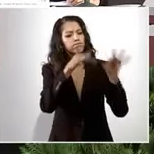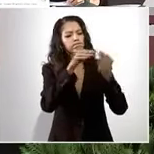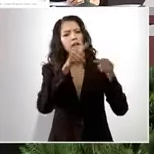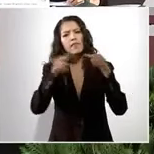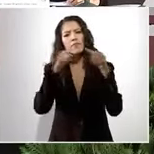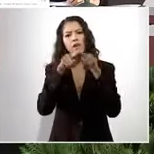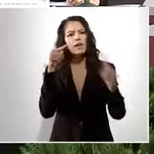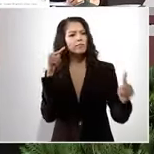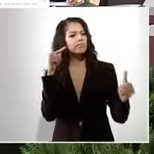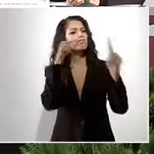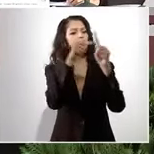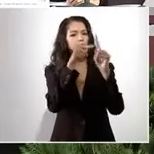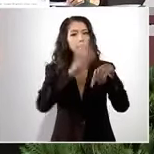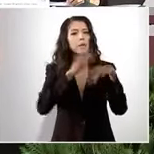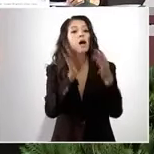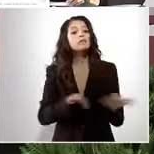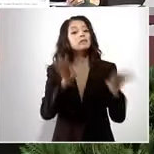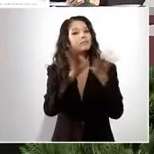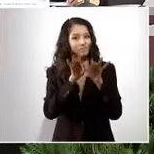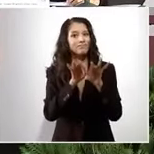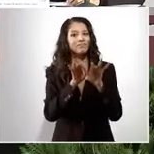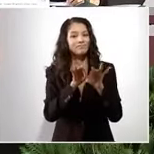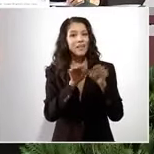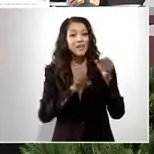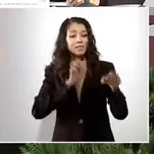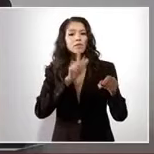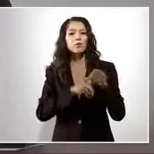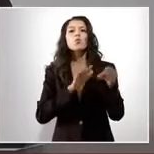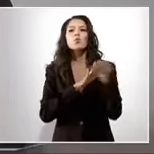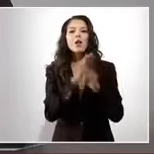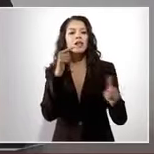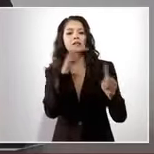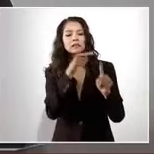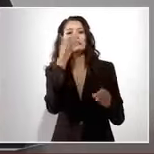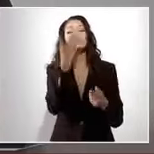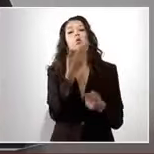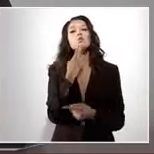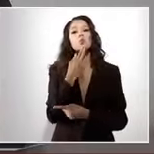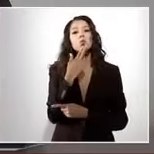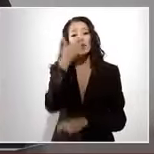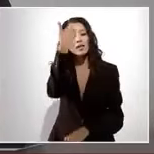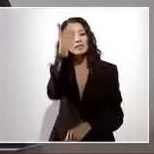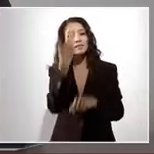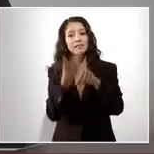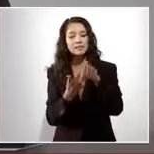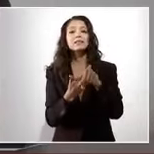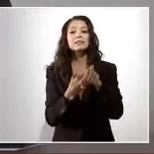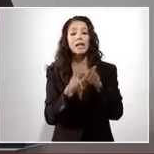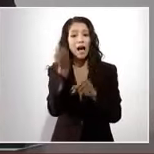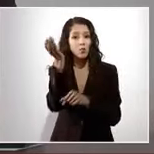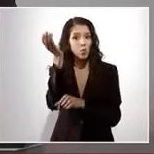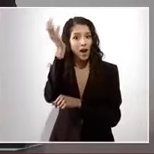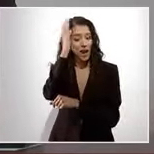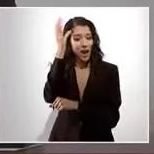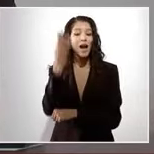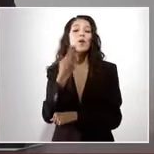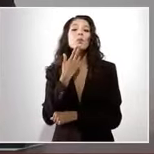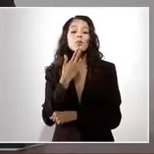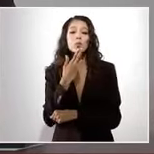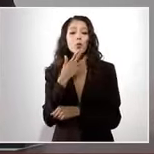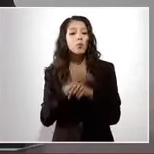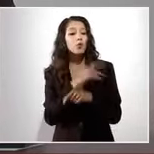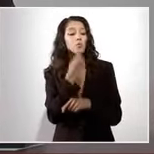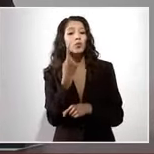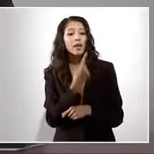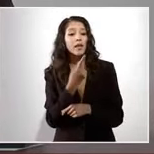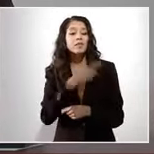vista y sobre todo prioridades, particularmente hizo referencia al cultivo responsable del aguacate, porque se tiene que respetar la frontera